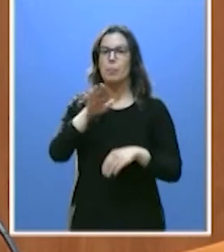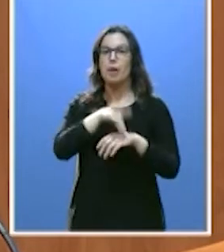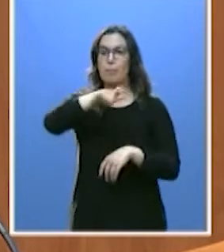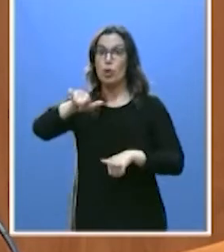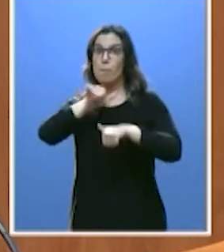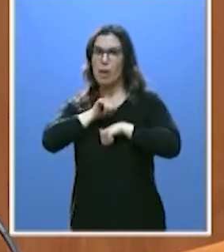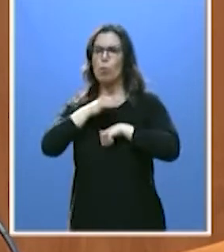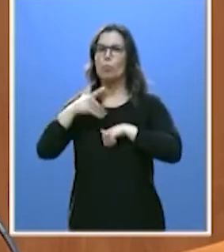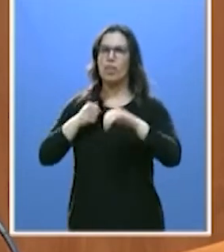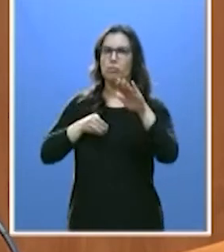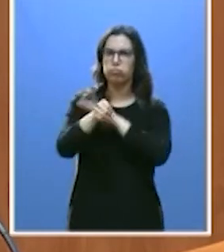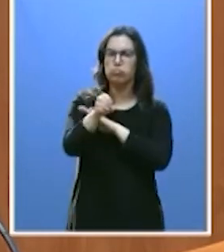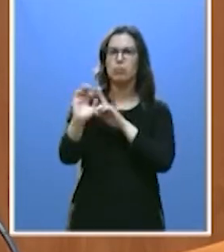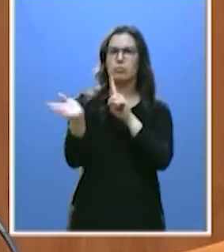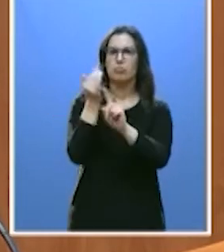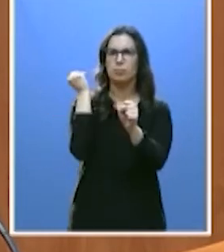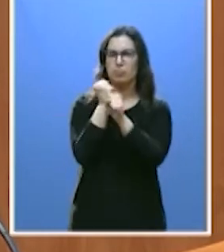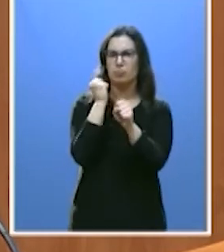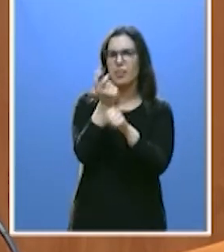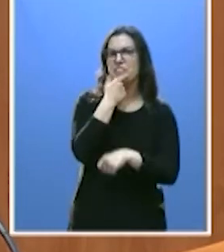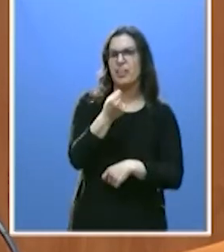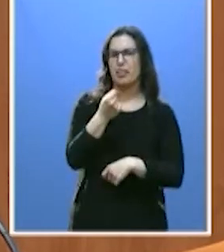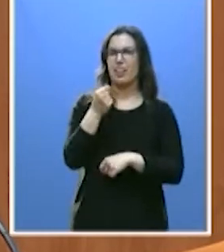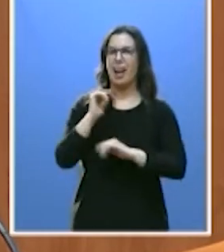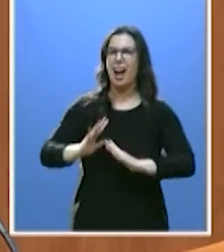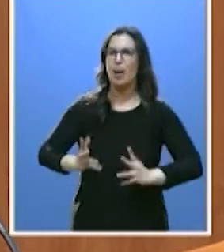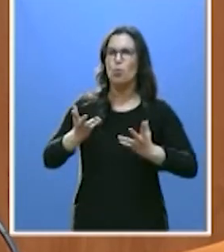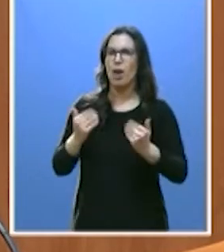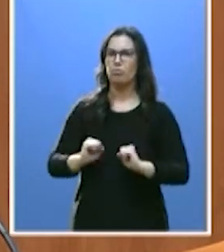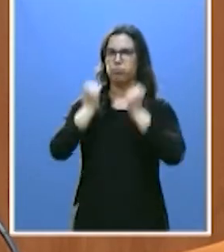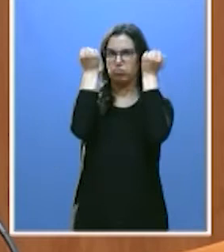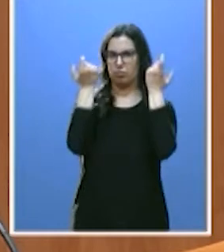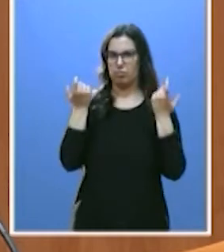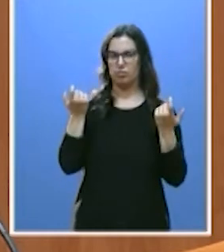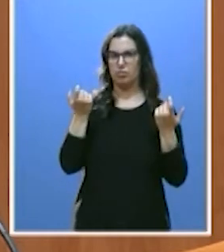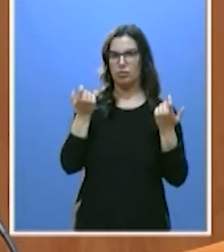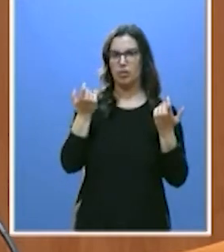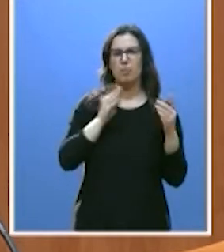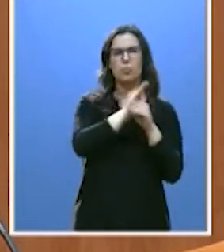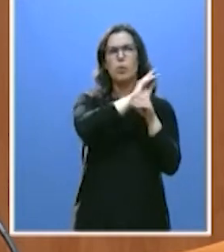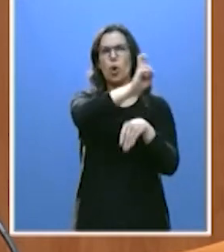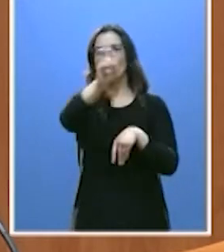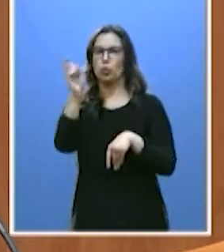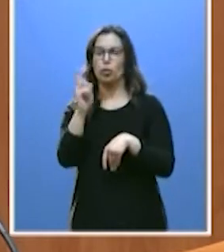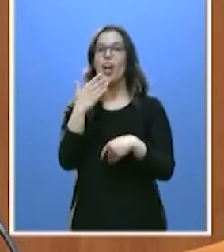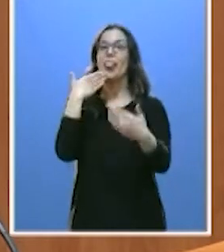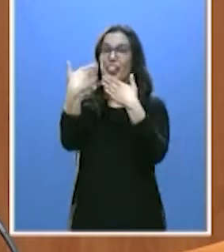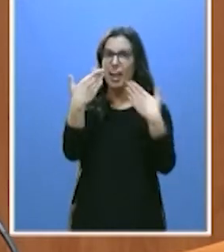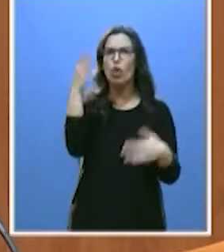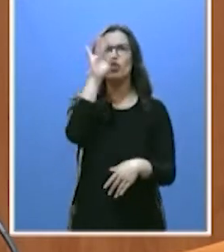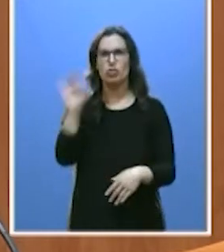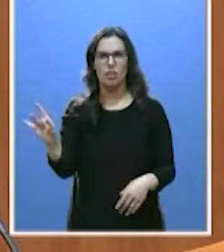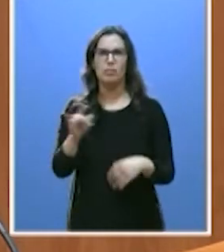parados. A ayudarles a salir de ese bache. No a financiar ninguna otra cosa. Diálogo, sí, señorías, diálogo.